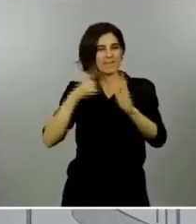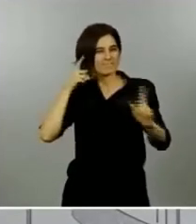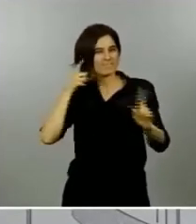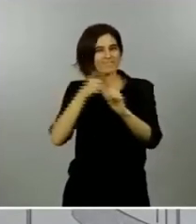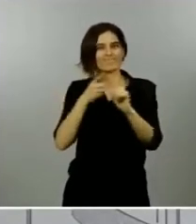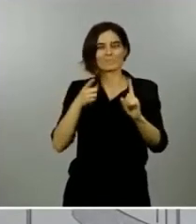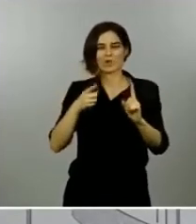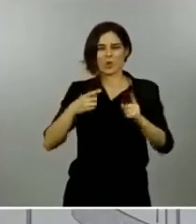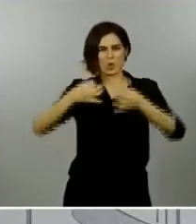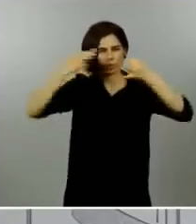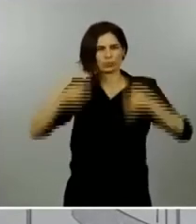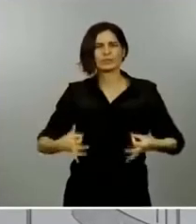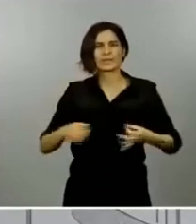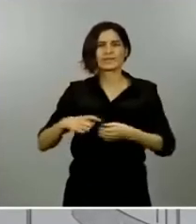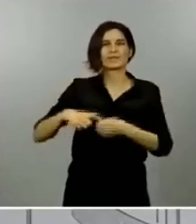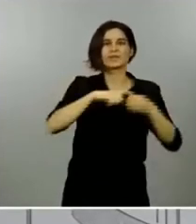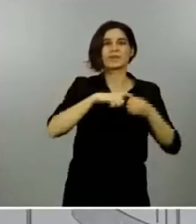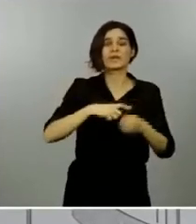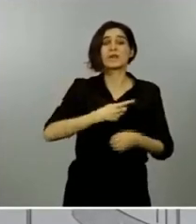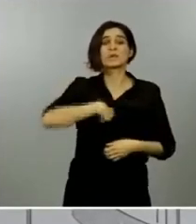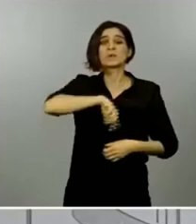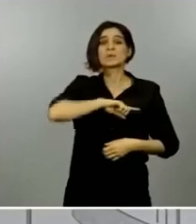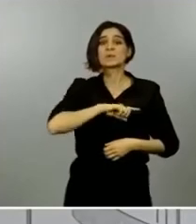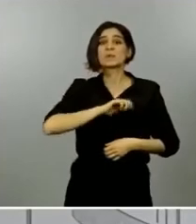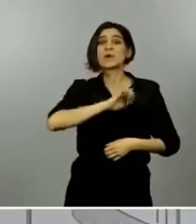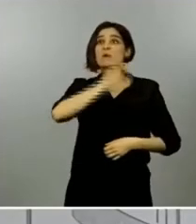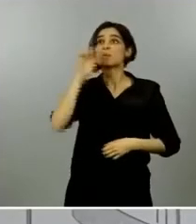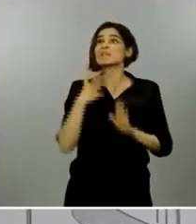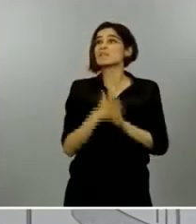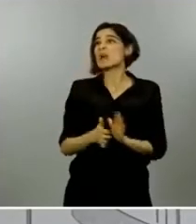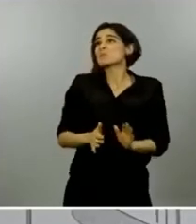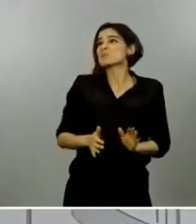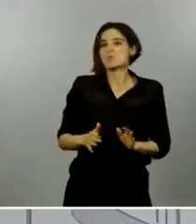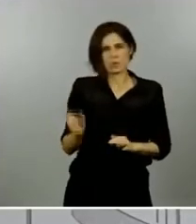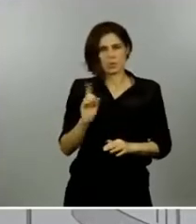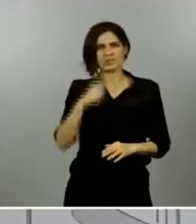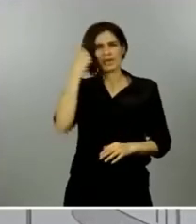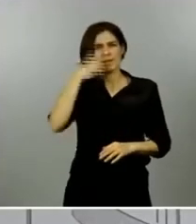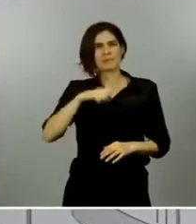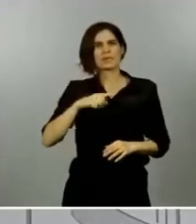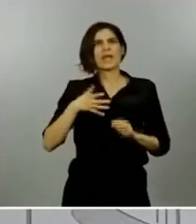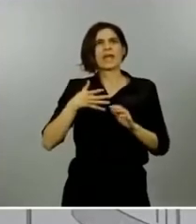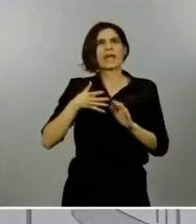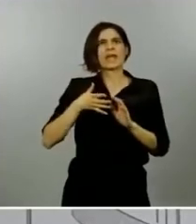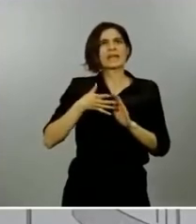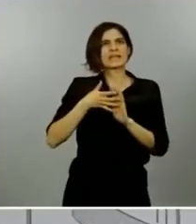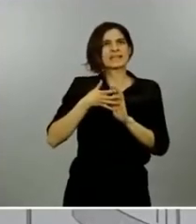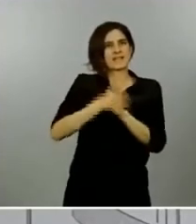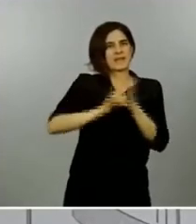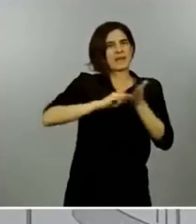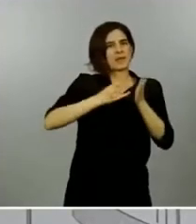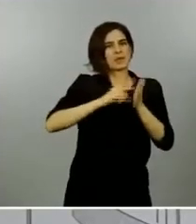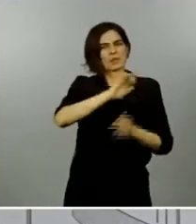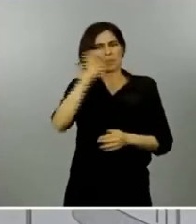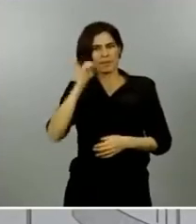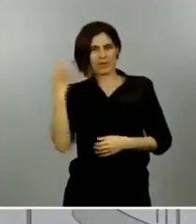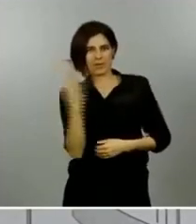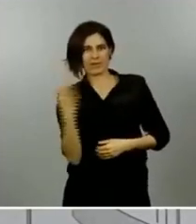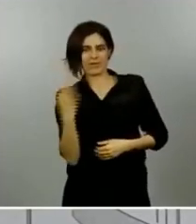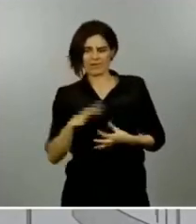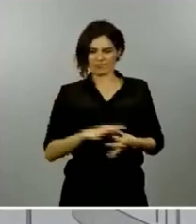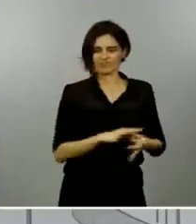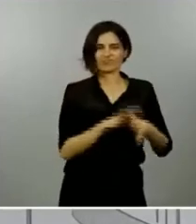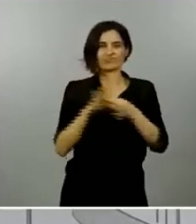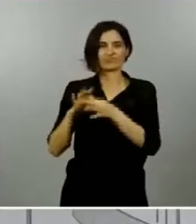paso en Europa, somos Europa con todas las consecuencias. Conocemos ya con bastante aproximación el impacto de la crisis que va a